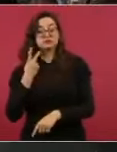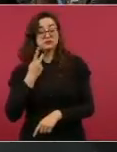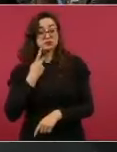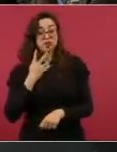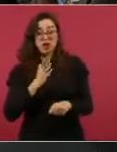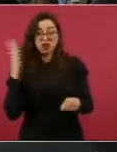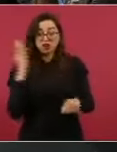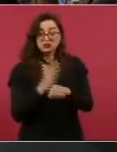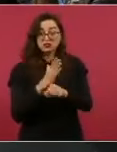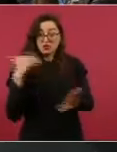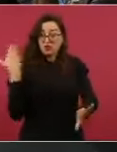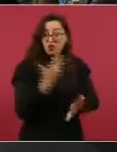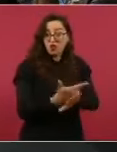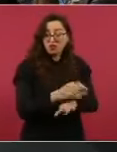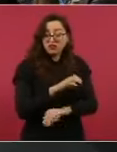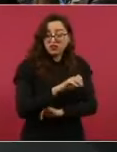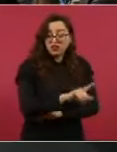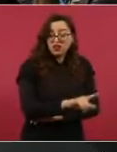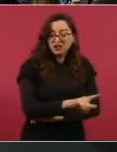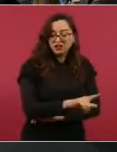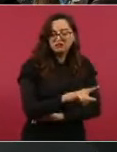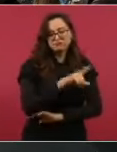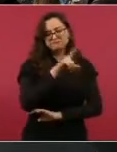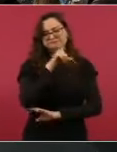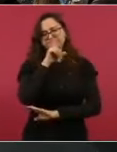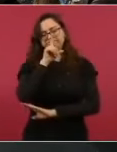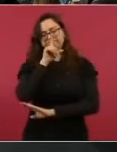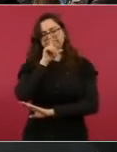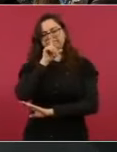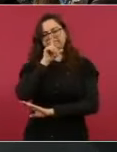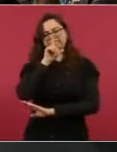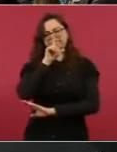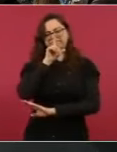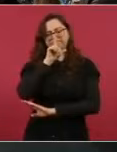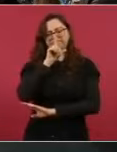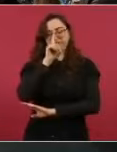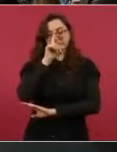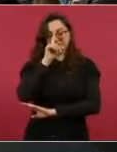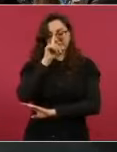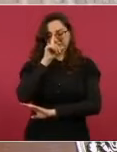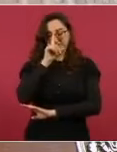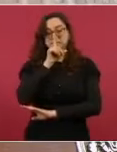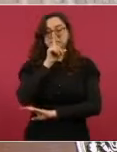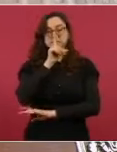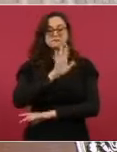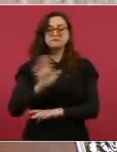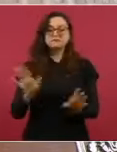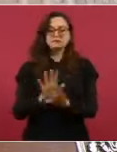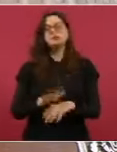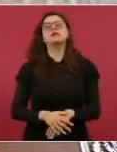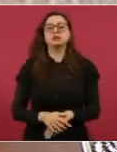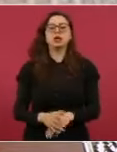de un militante, de un ciudadano, porque existe un tribunal